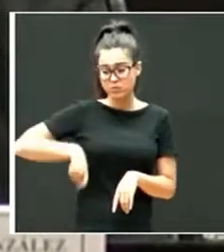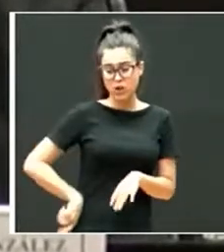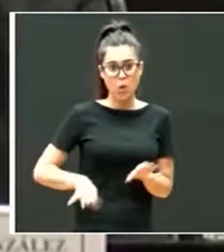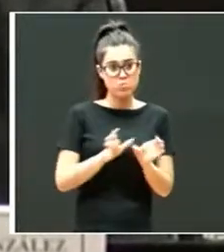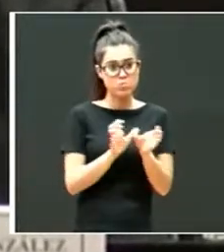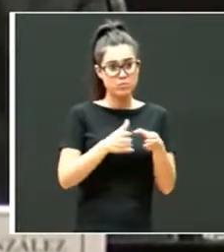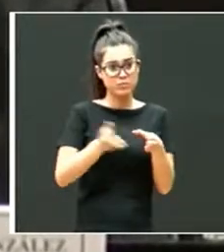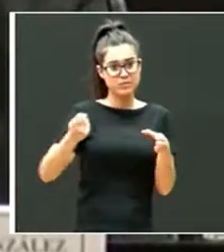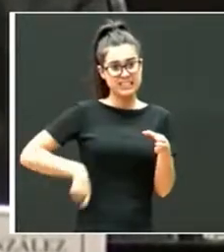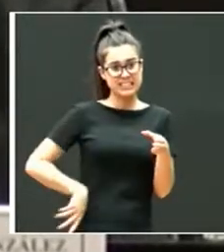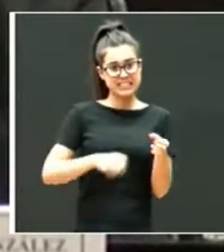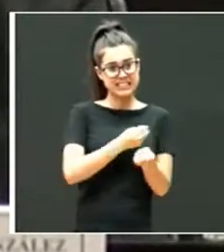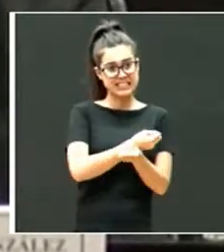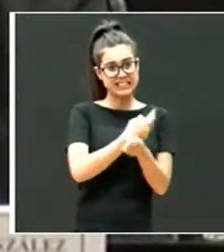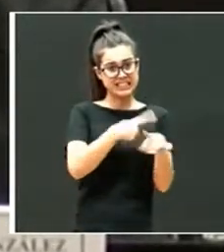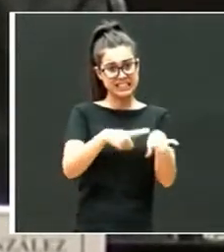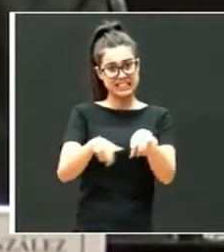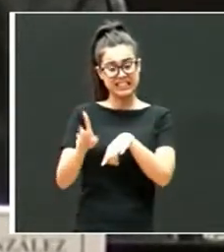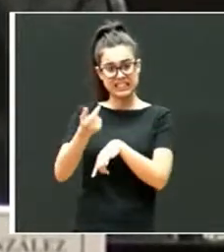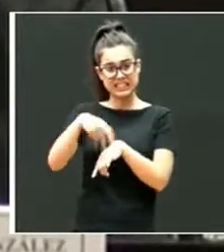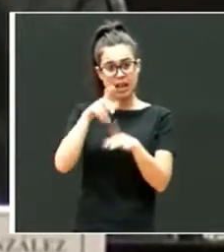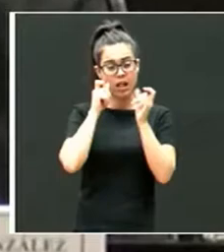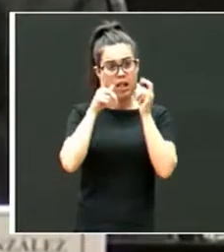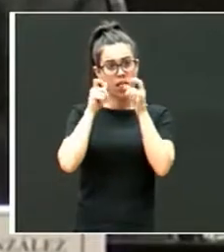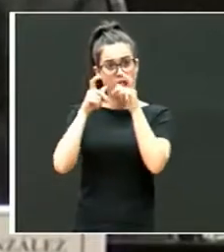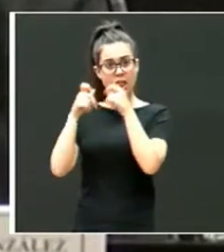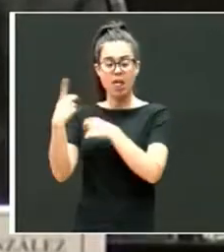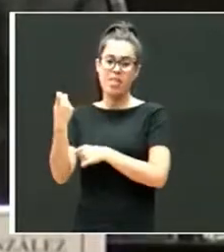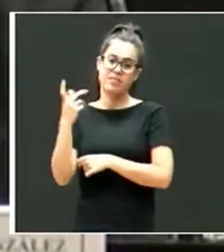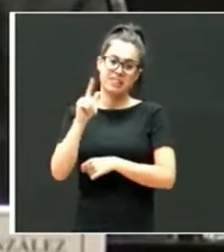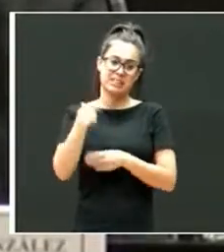encuentran con uno de estos todos, todo ese conocimiento.